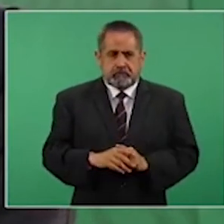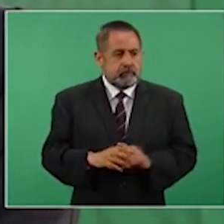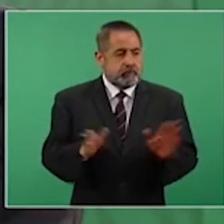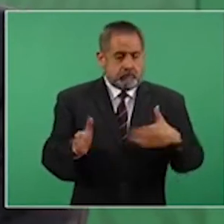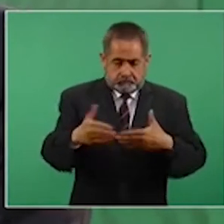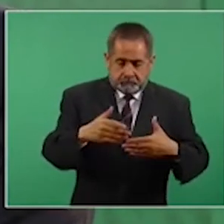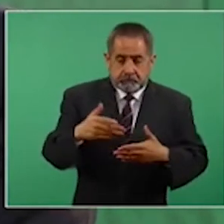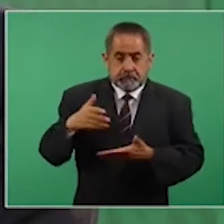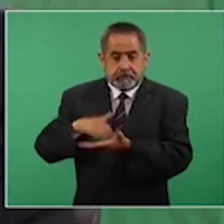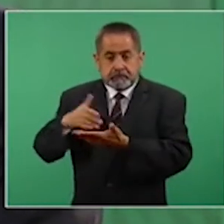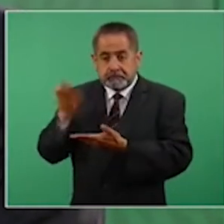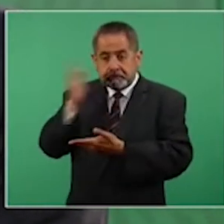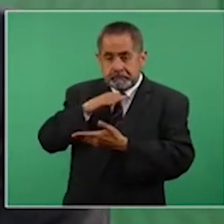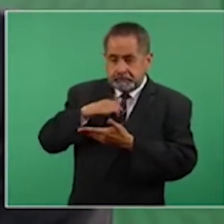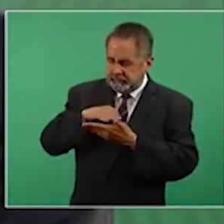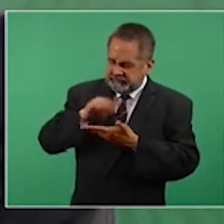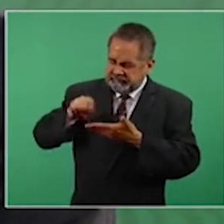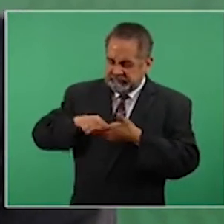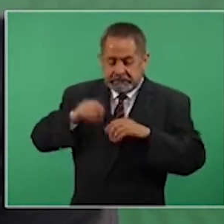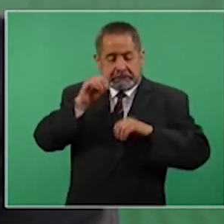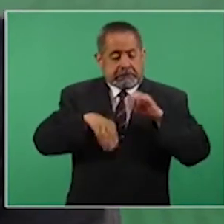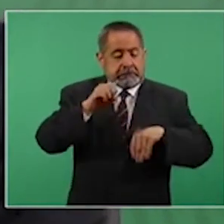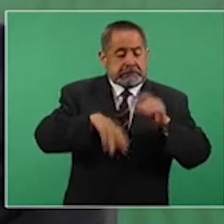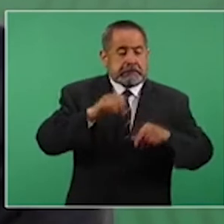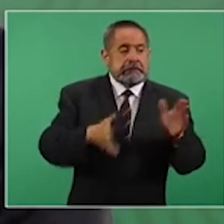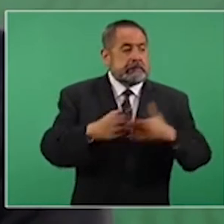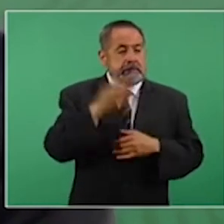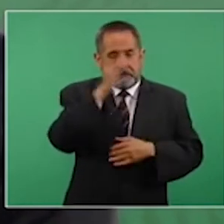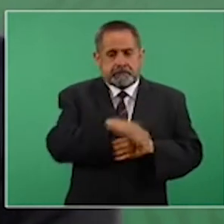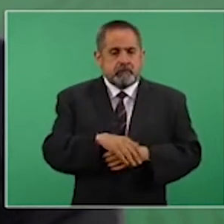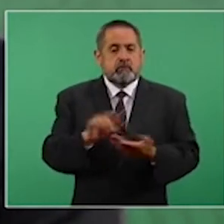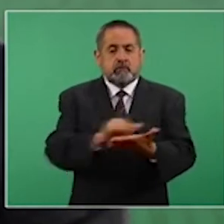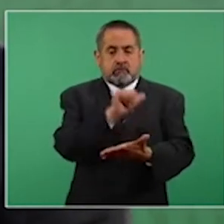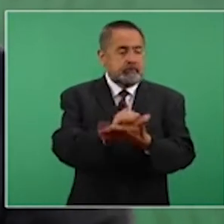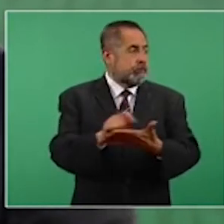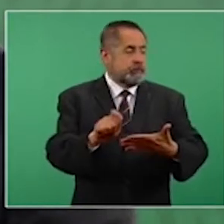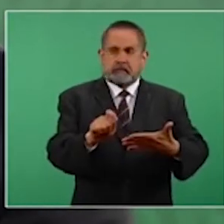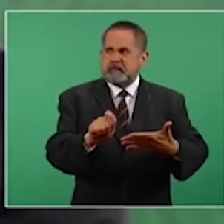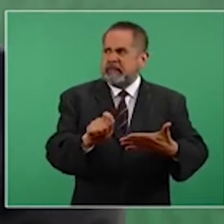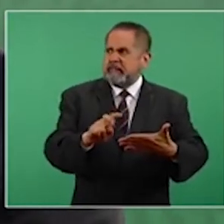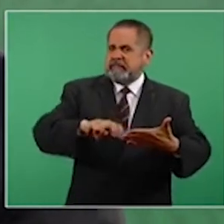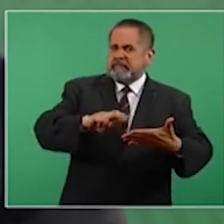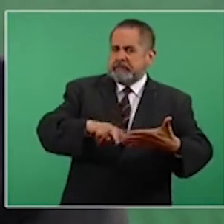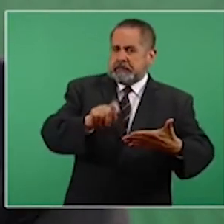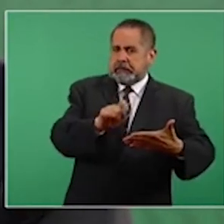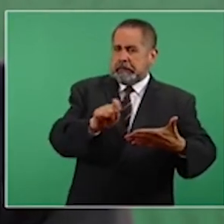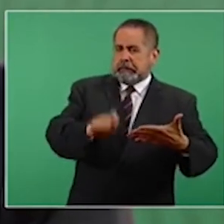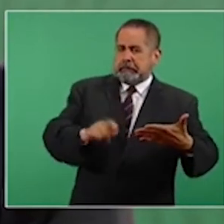de urnas, falsificación de actas, que no se permite el fraude electoral,